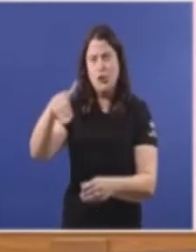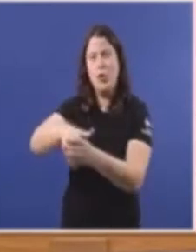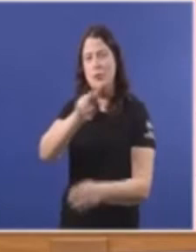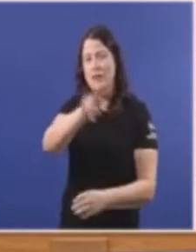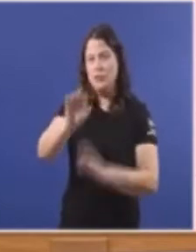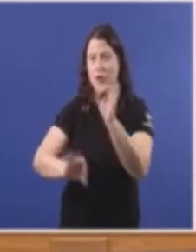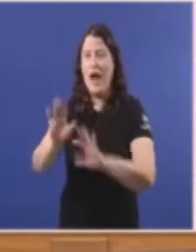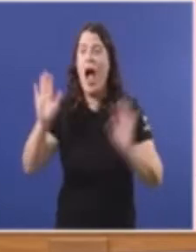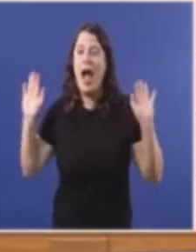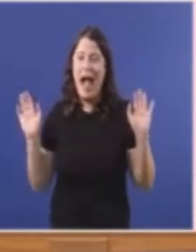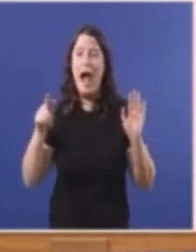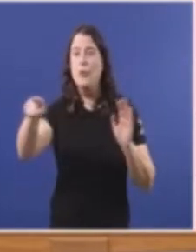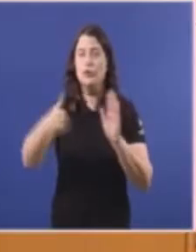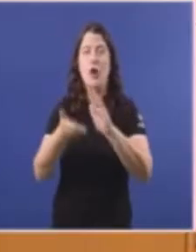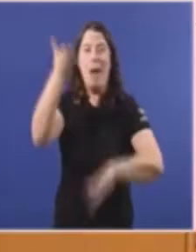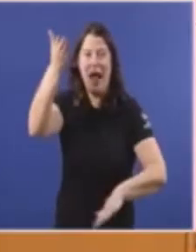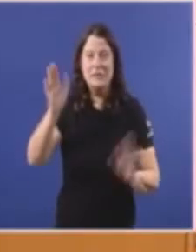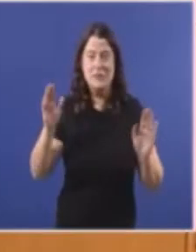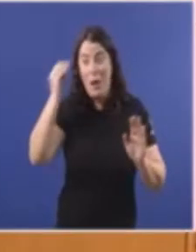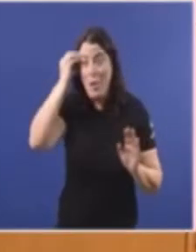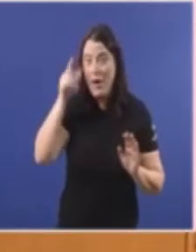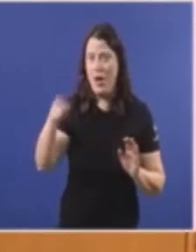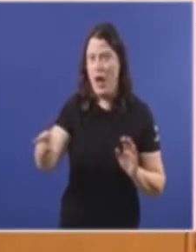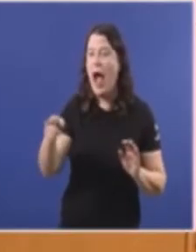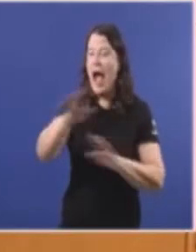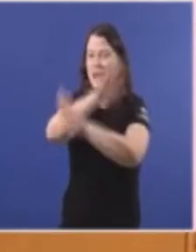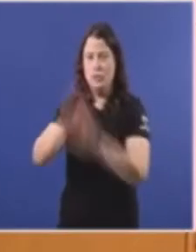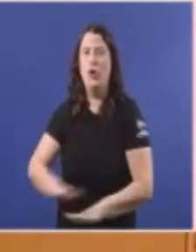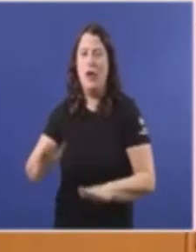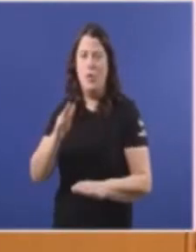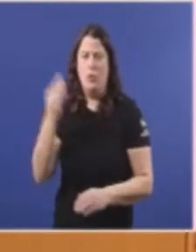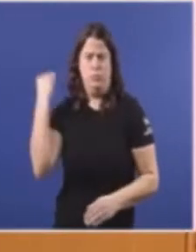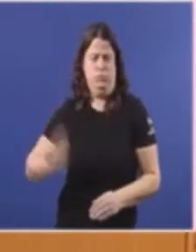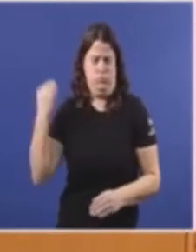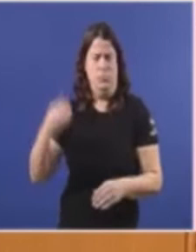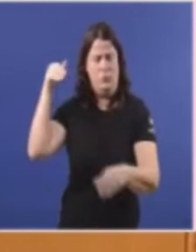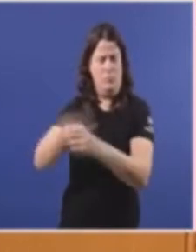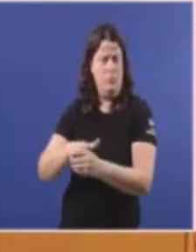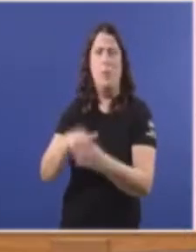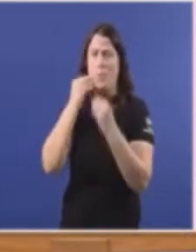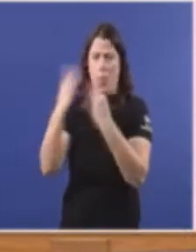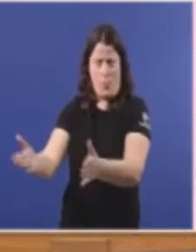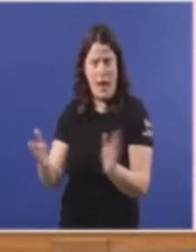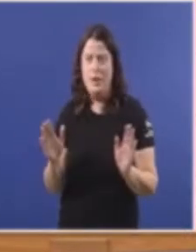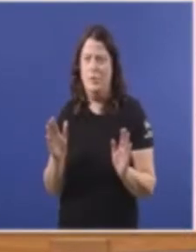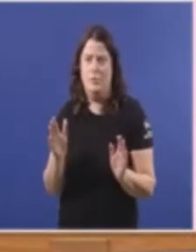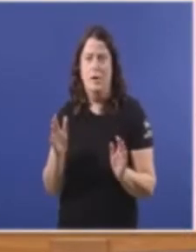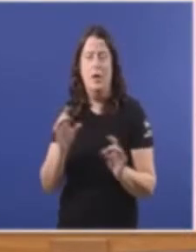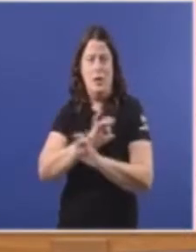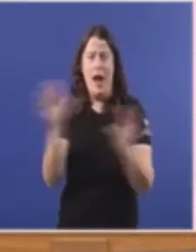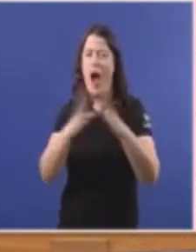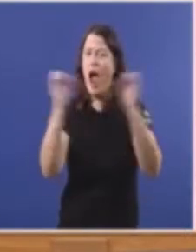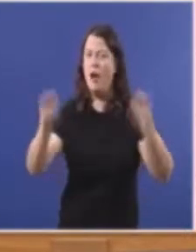Ah bueno Que vostedes subiron No, no Si vostedes fixo Un gran resultado electoral En eso hai contundencia absoluta E gran acordo